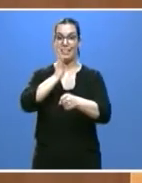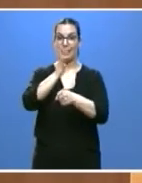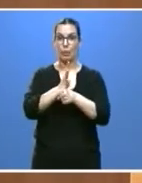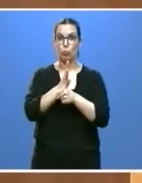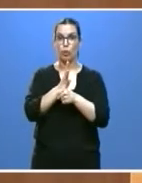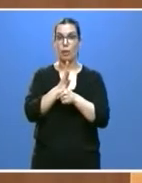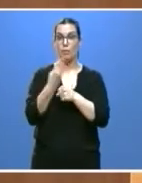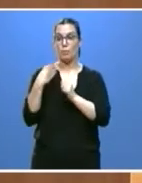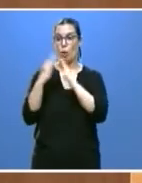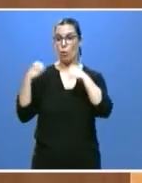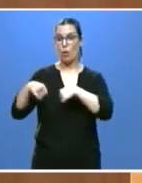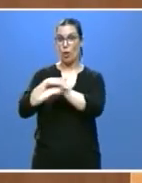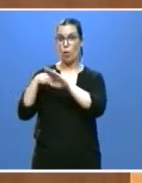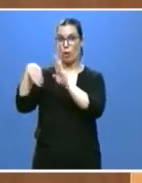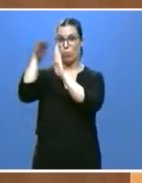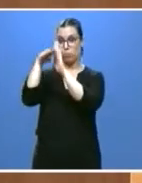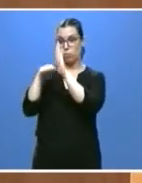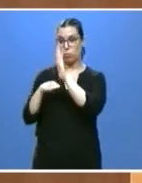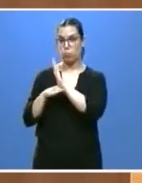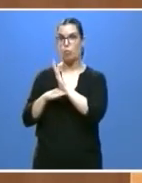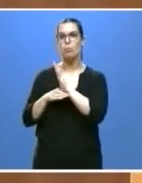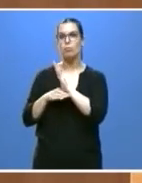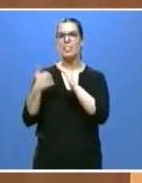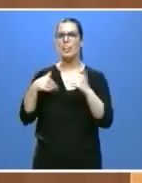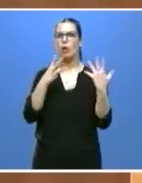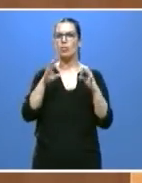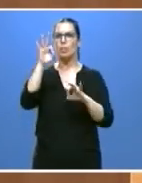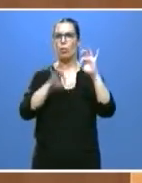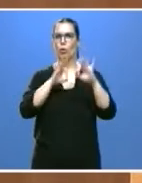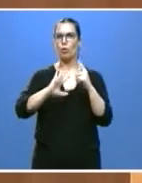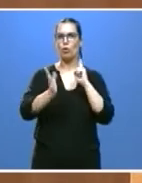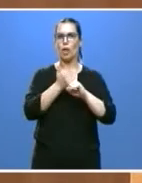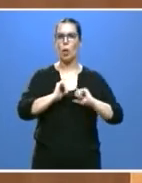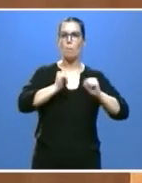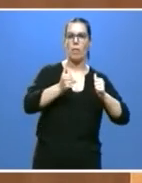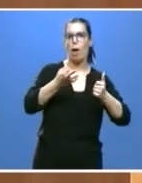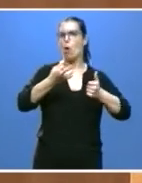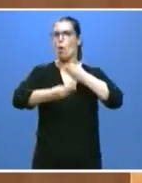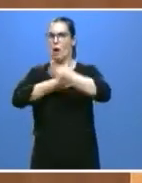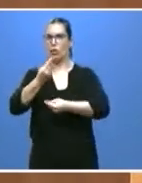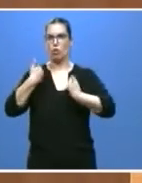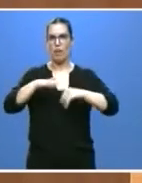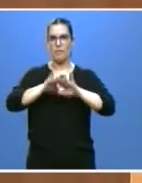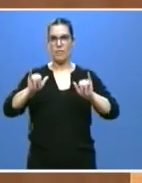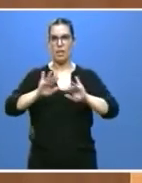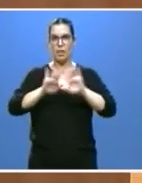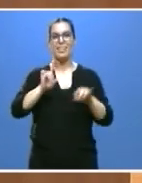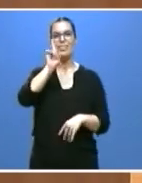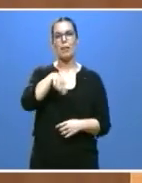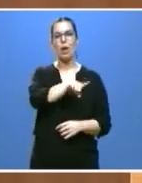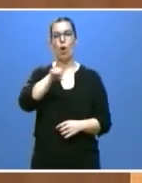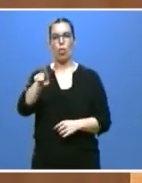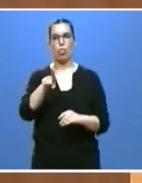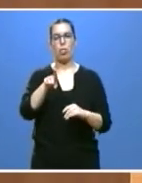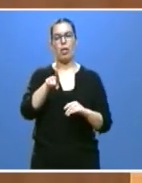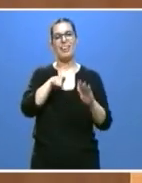del acuerdo de gobierno iniciadas o ejecutadas. Y 11 anteproyectos de ley en tramitación. En